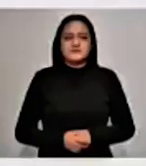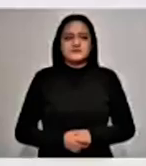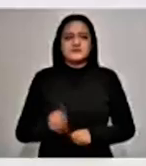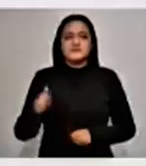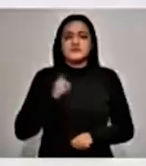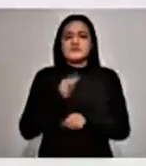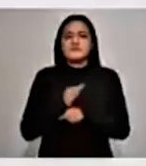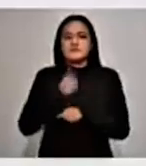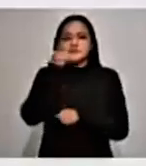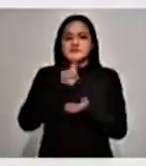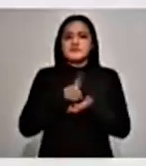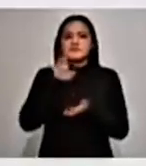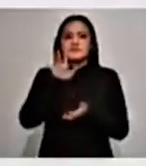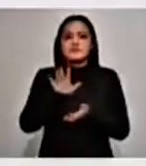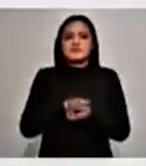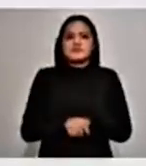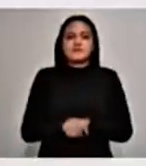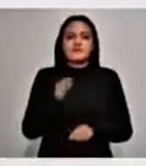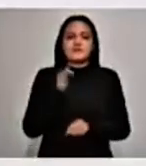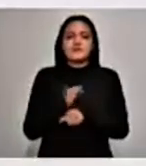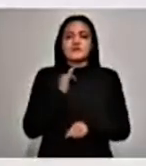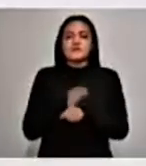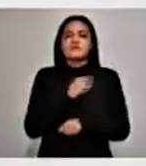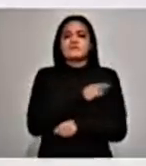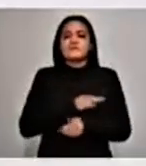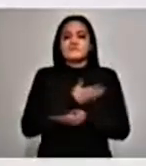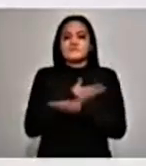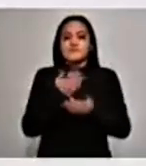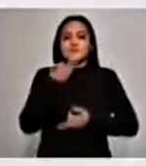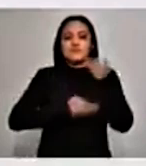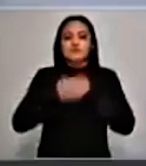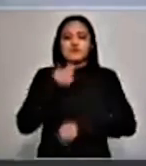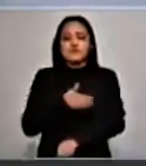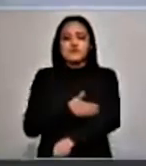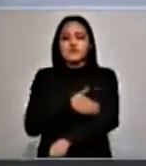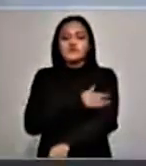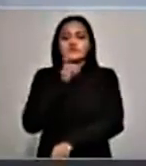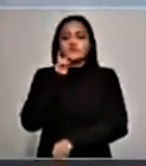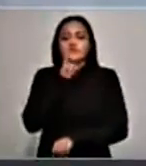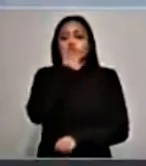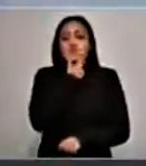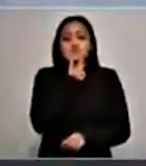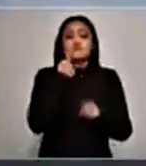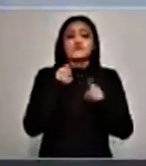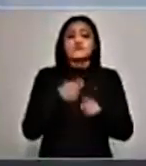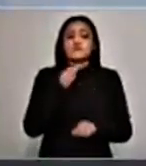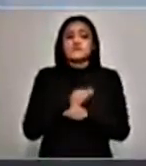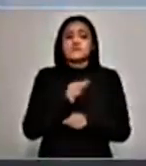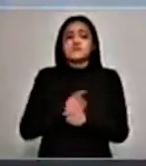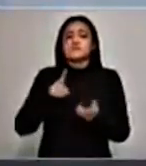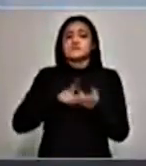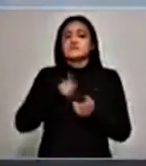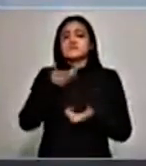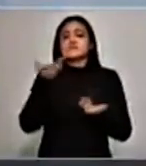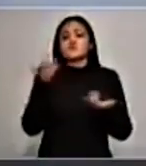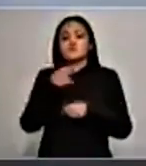La ocasión para mandar una muy merecida felicitación a todas las compañeras y compañeros que practican el arte de